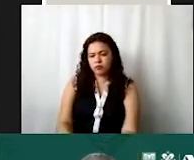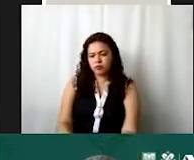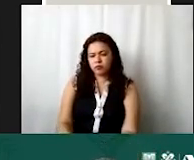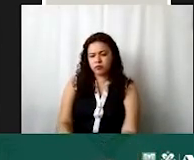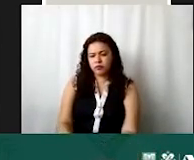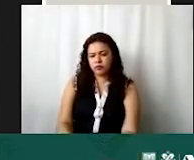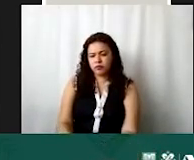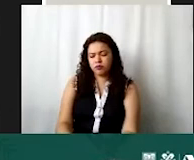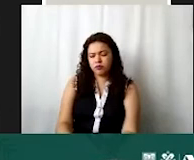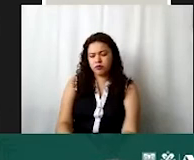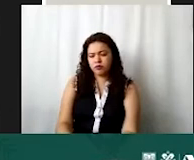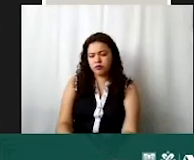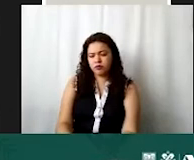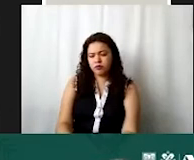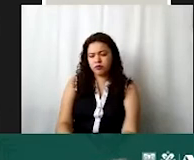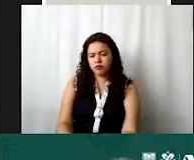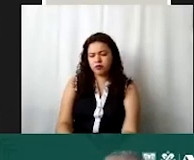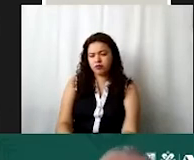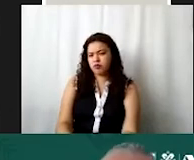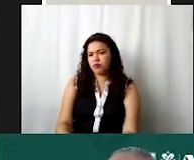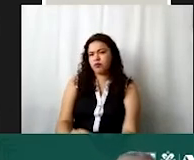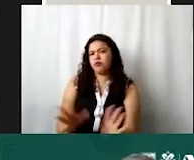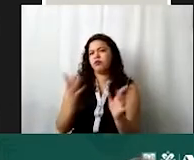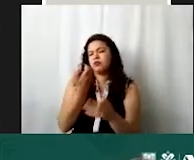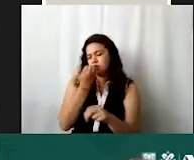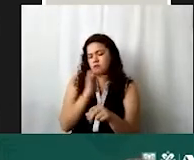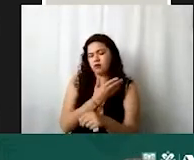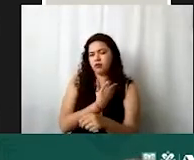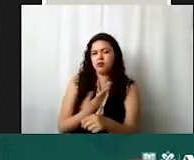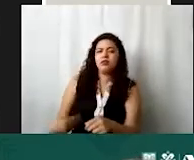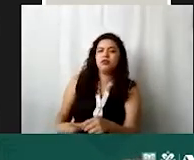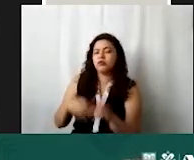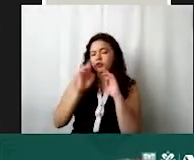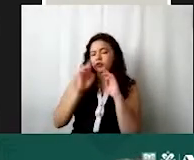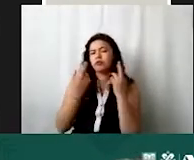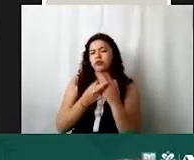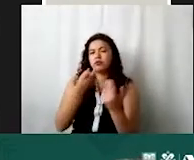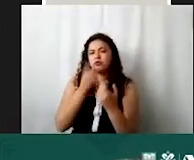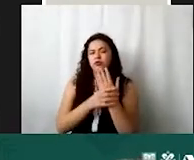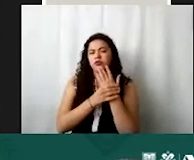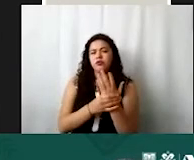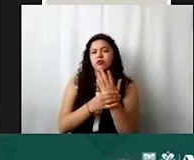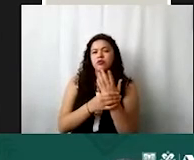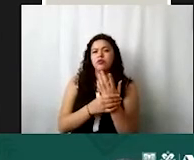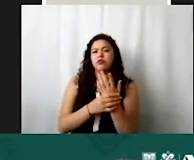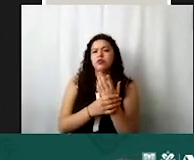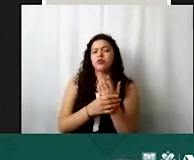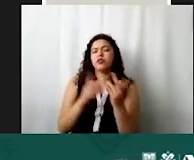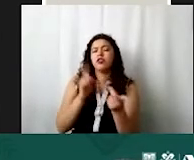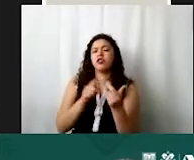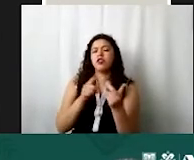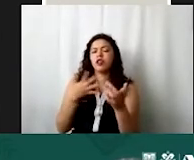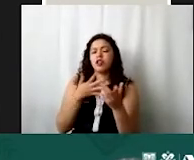obviamente el secretario el presidente y secretario de la sesión manifiestan en qué plataforma se está llevando a cabo